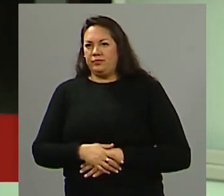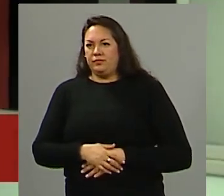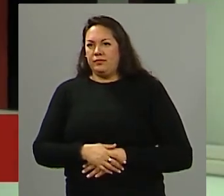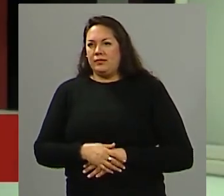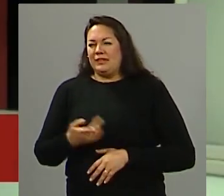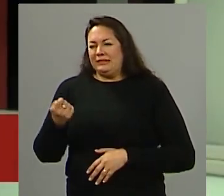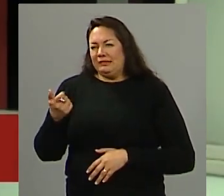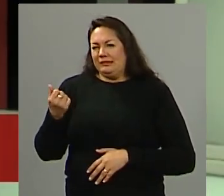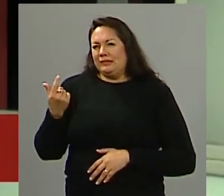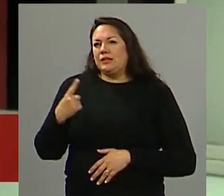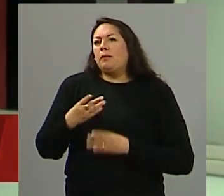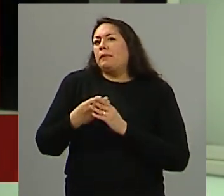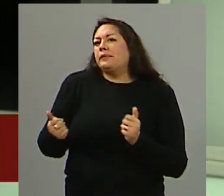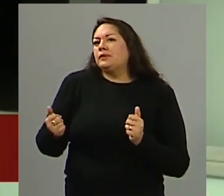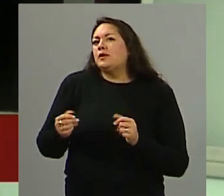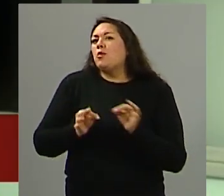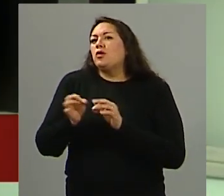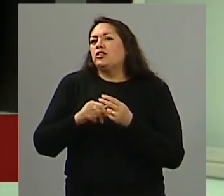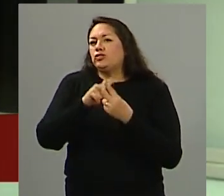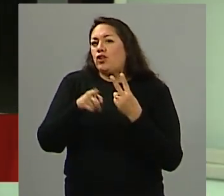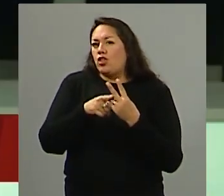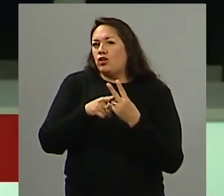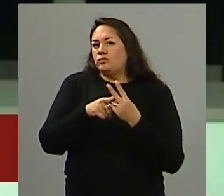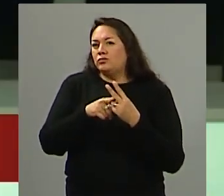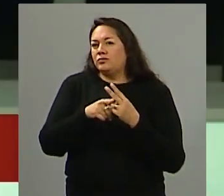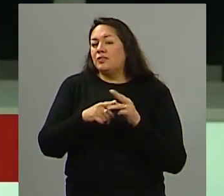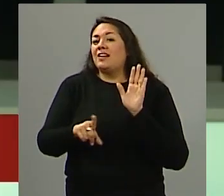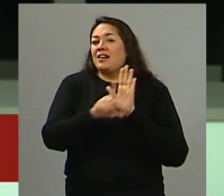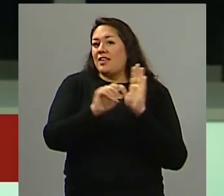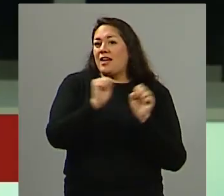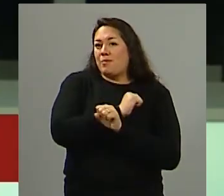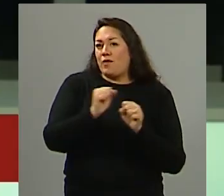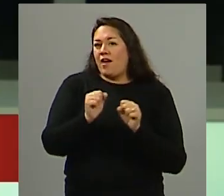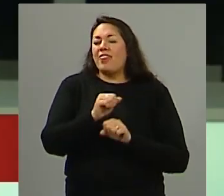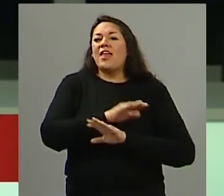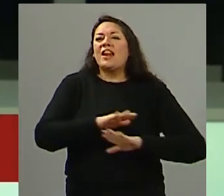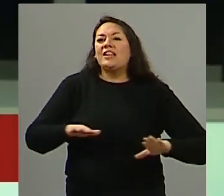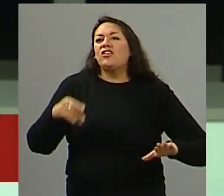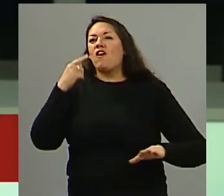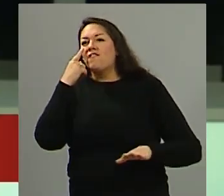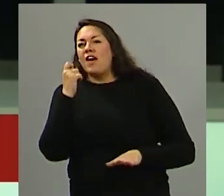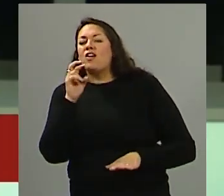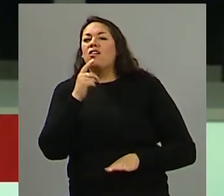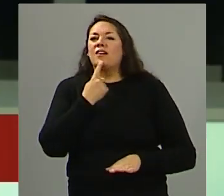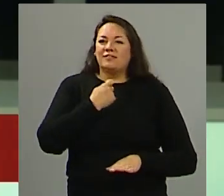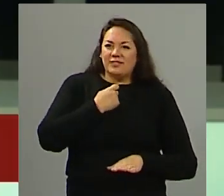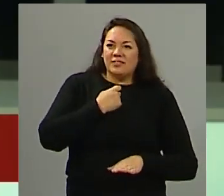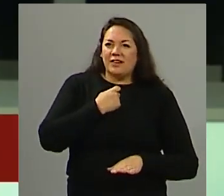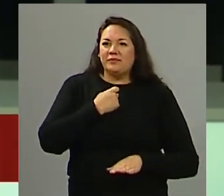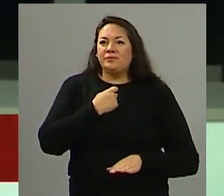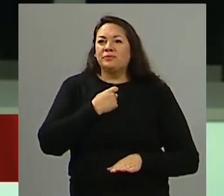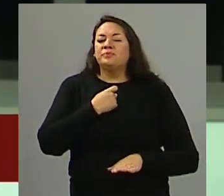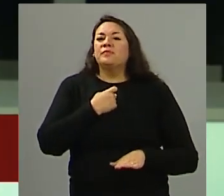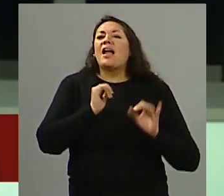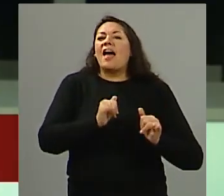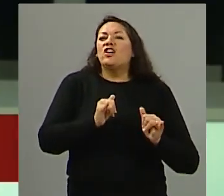programa pero me decías que habían dos sí se sancionaron dos leyes hablando de niños niñas y adolescentes el segundo fue la adhesión a la ley nacional lucio